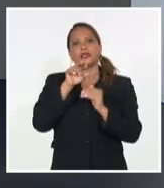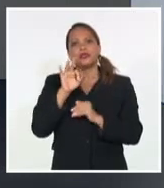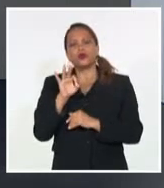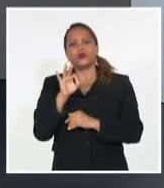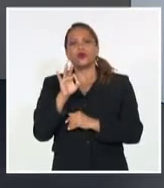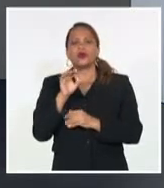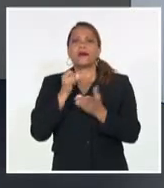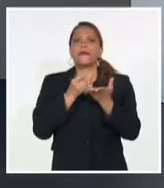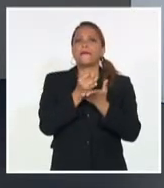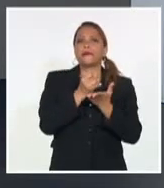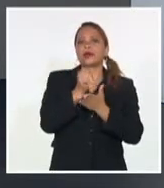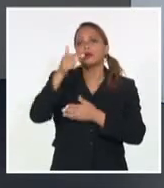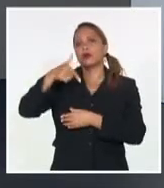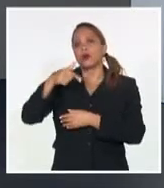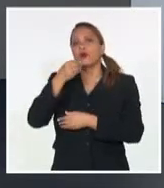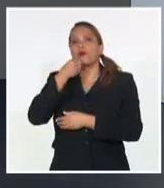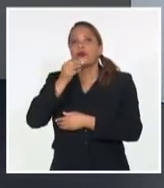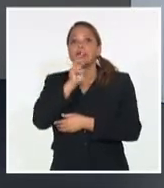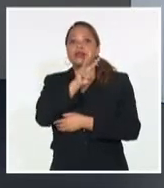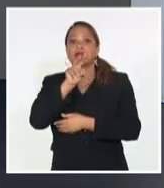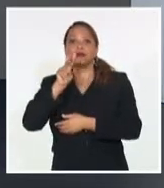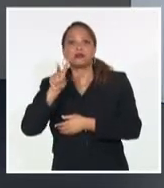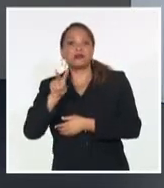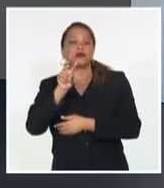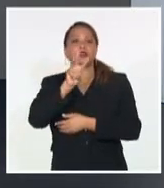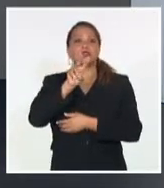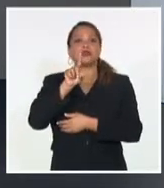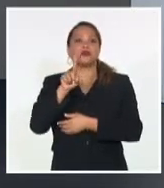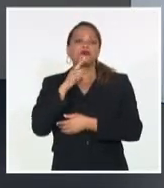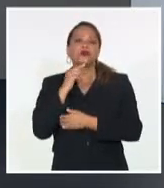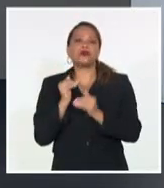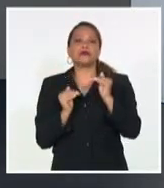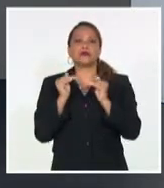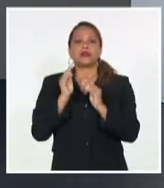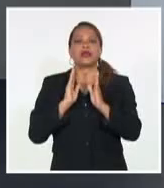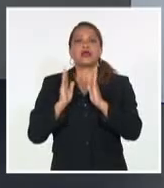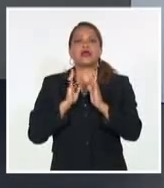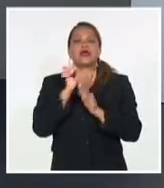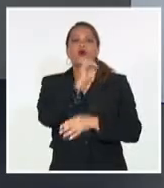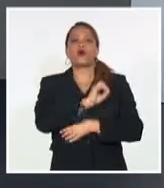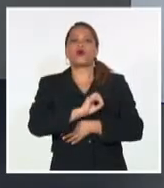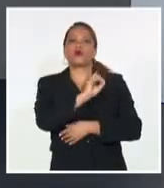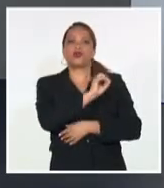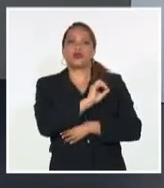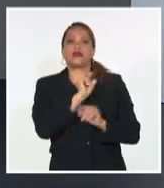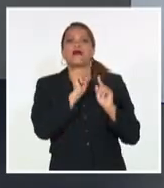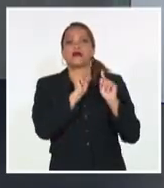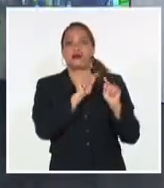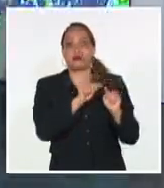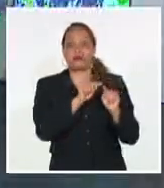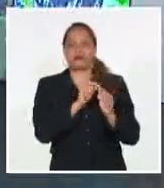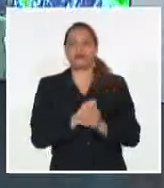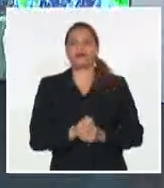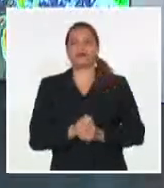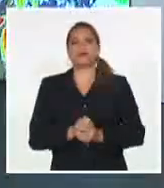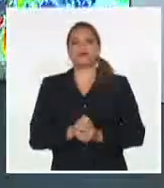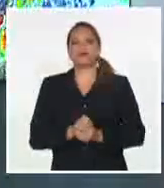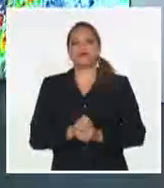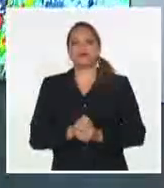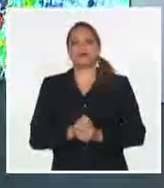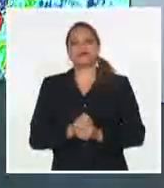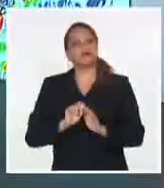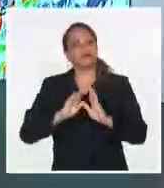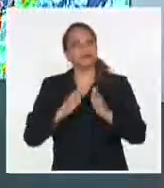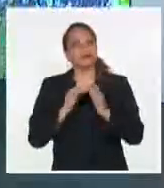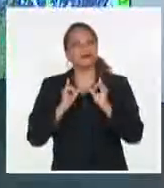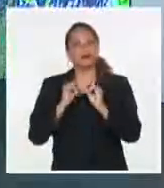jueves llegando hasta 32 y 31 en la parte oriental de nuestro territorio nacional así que mis amigos este es el tiempo